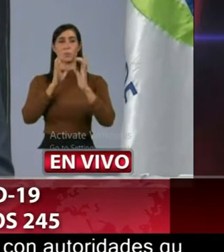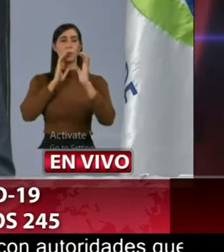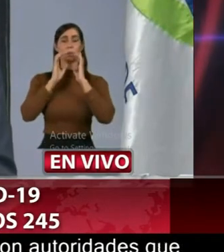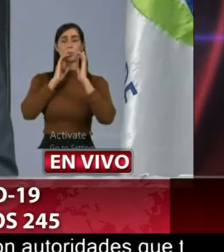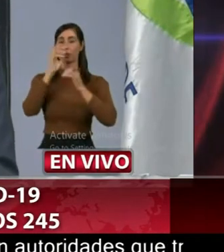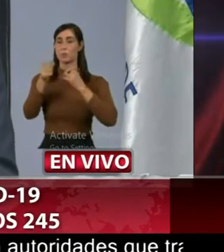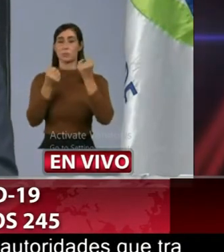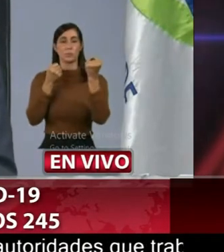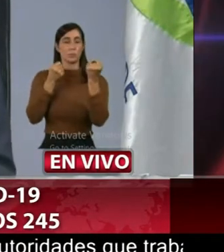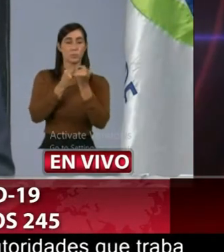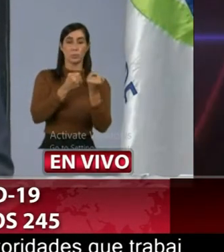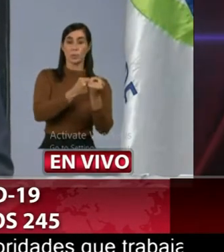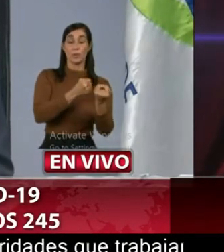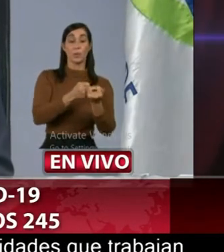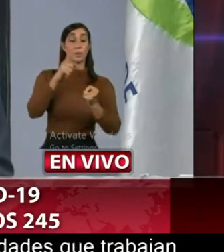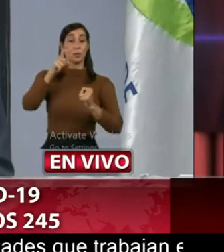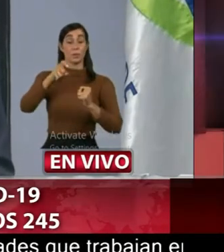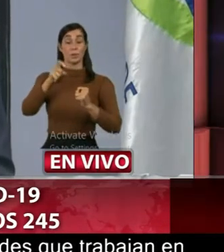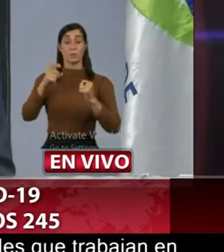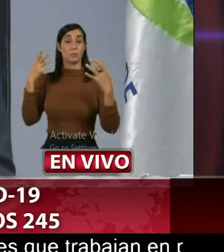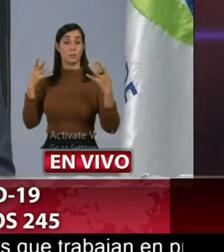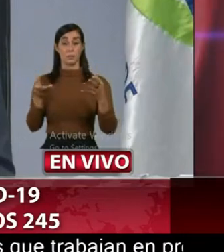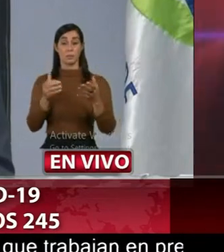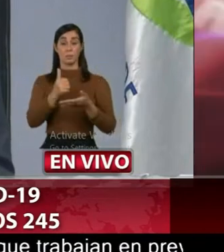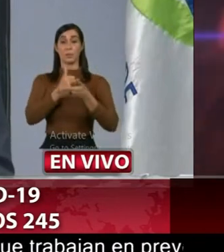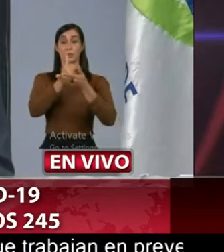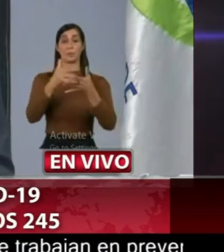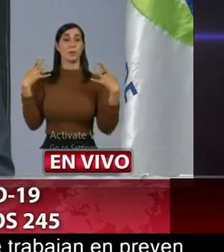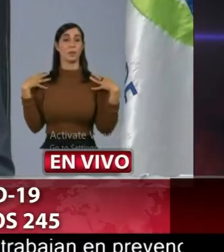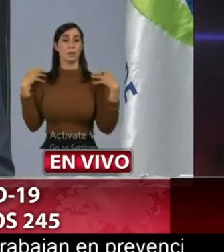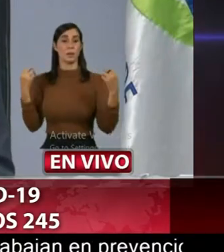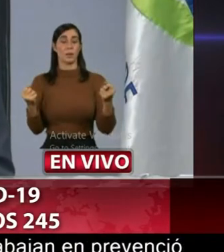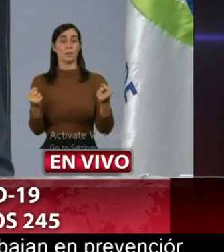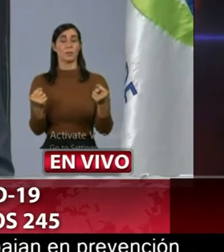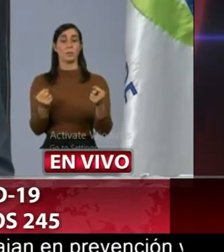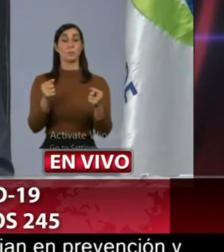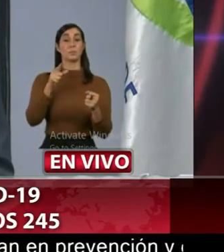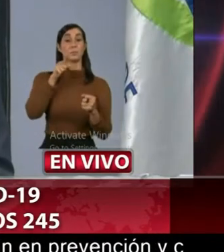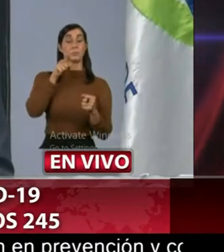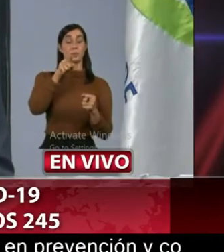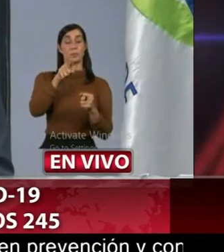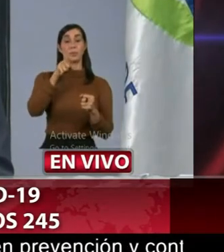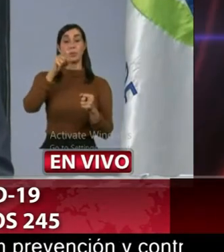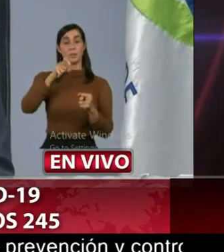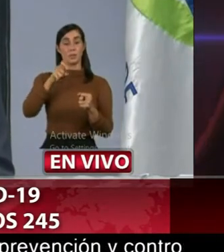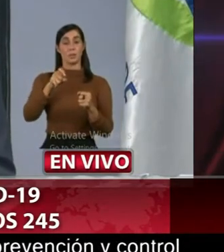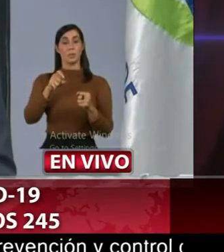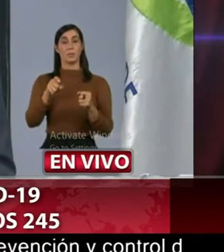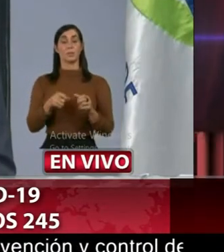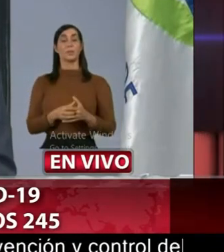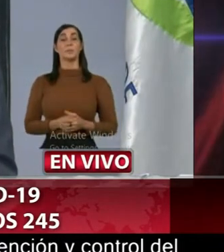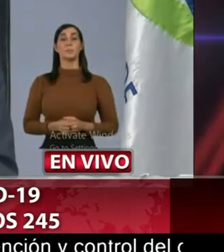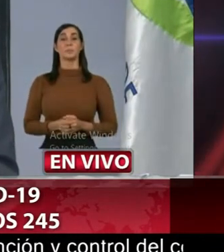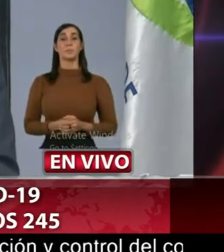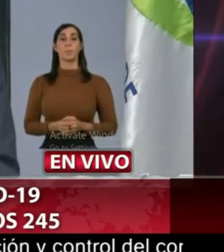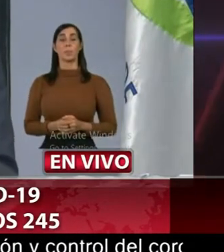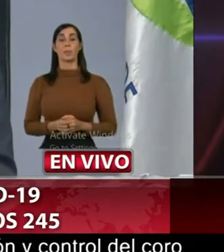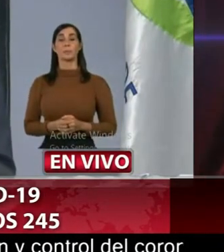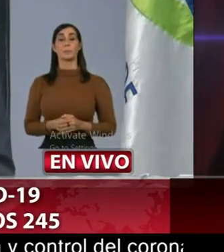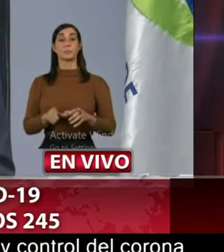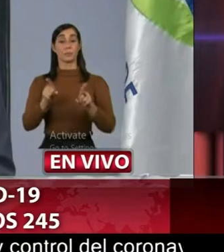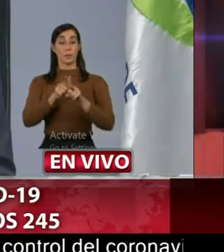asistencia desde el punto de vista de la salud que necesite la junta central electoral incluyendo la